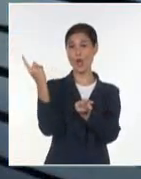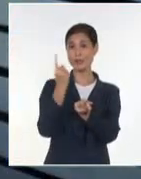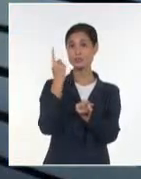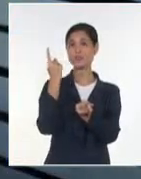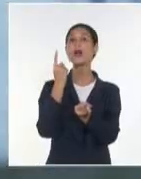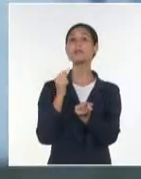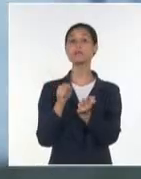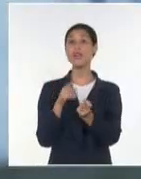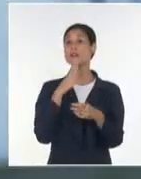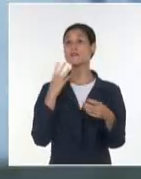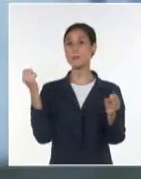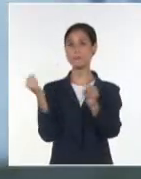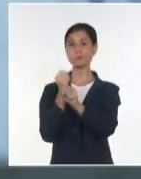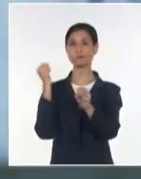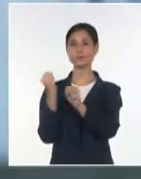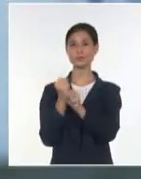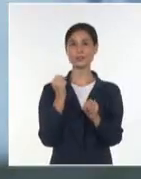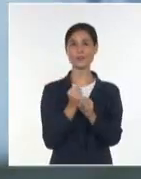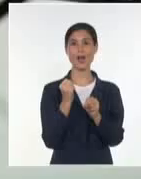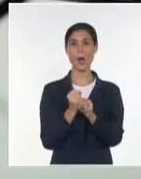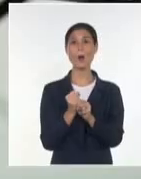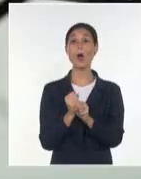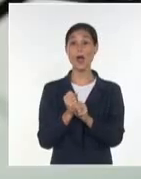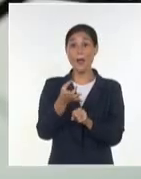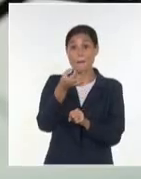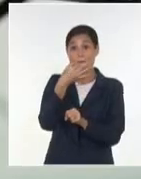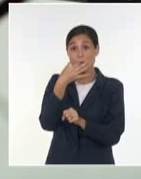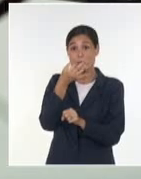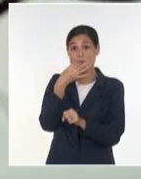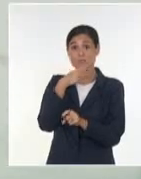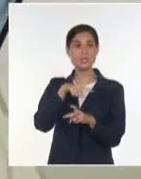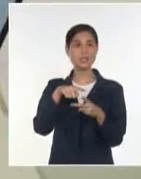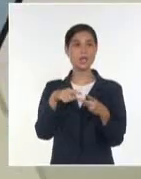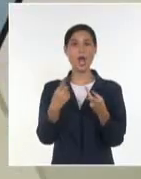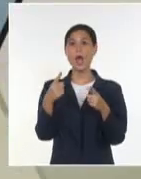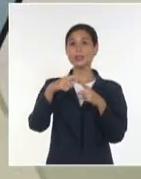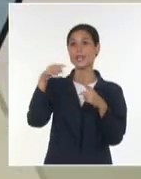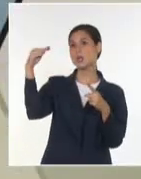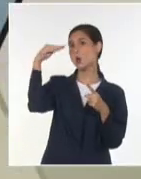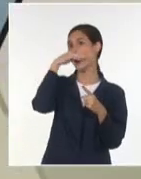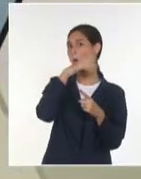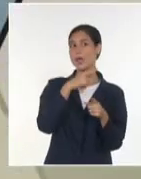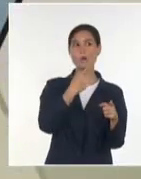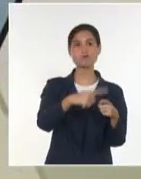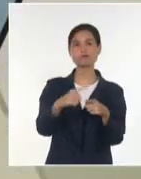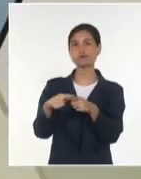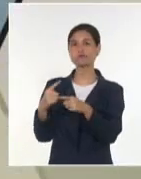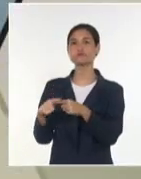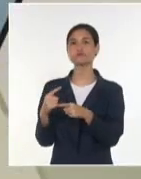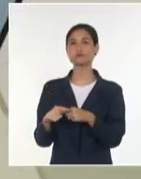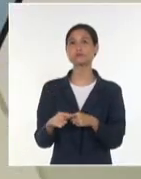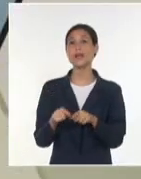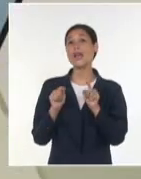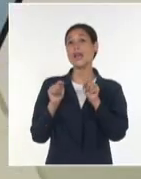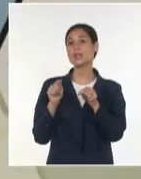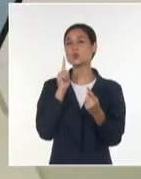organizacionales del sector farmacéutico, como la gestión de tecnologías de AICA y NC Pharma, sean transferidas a otras industrias